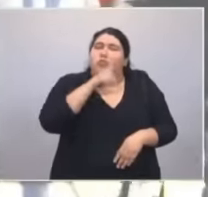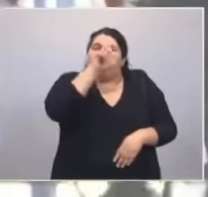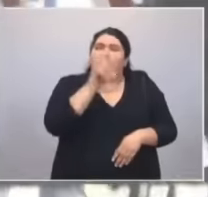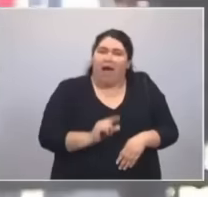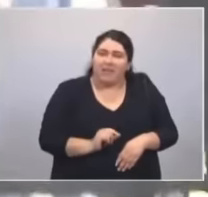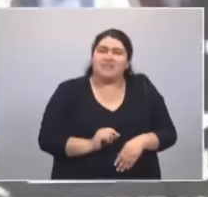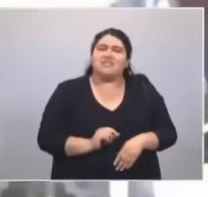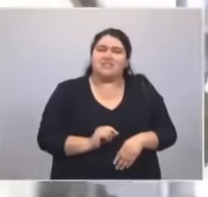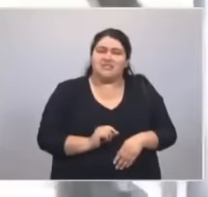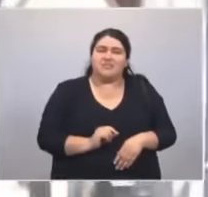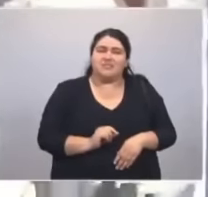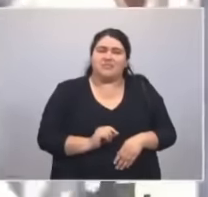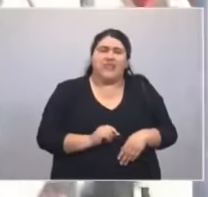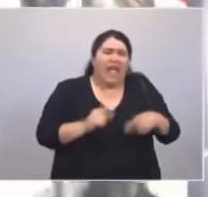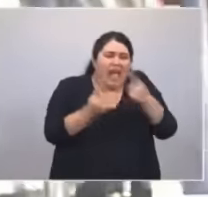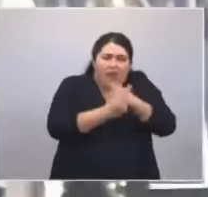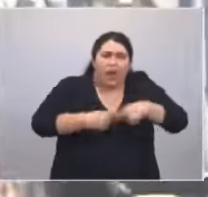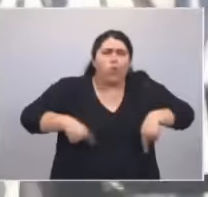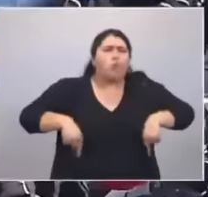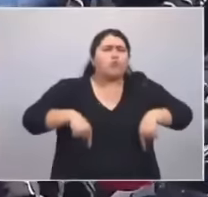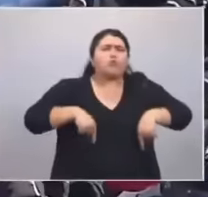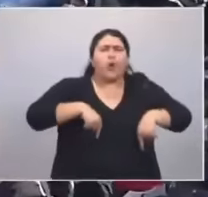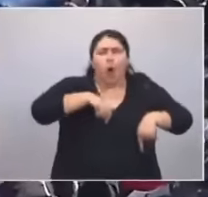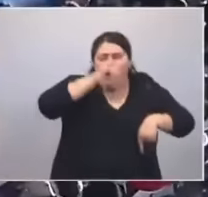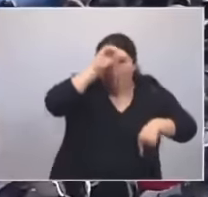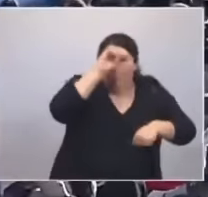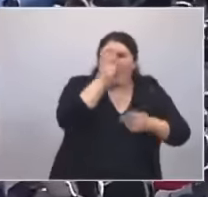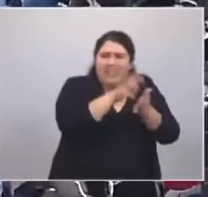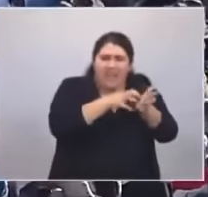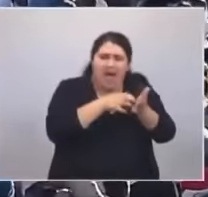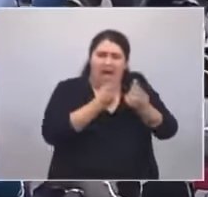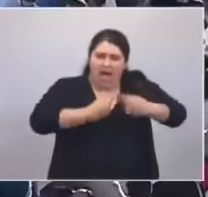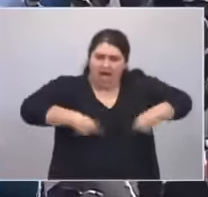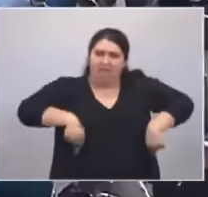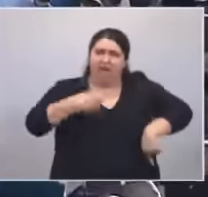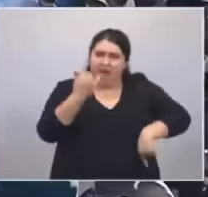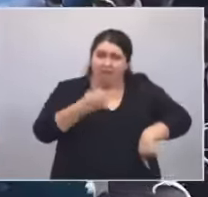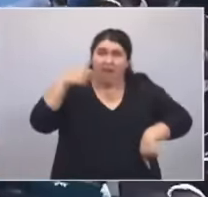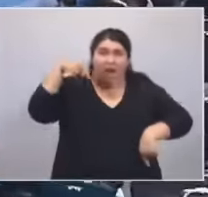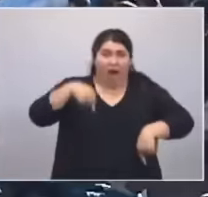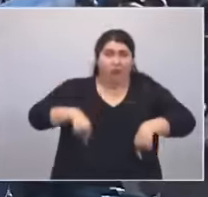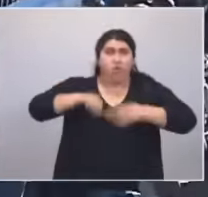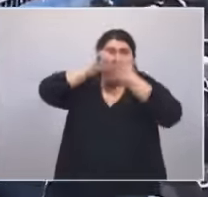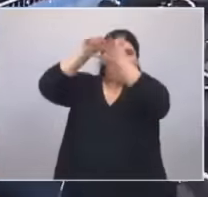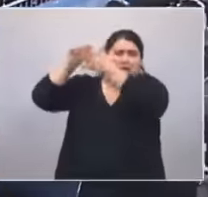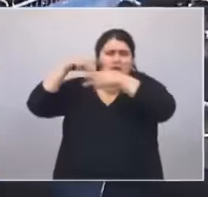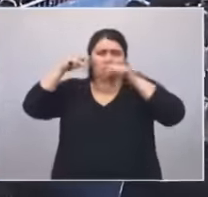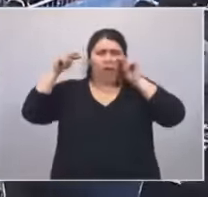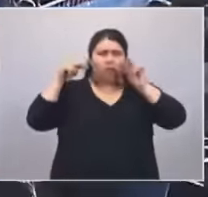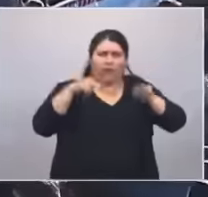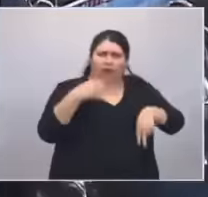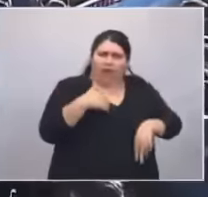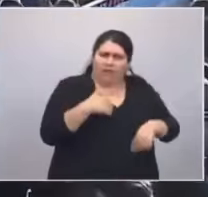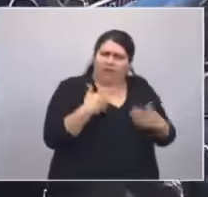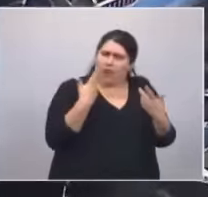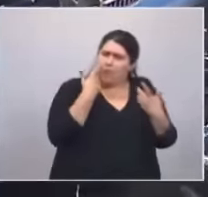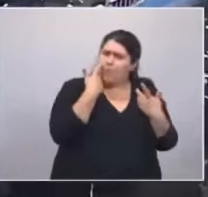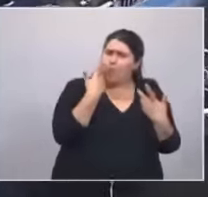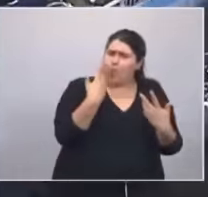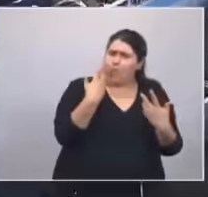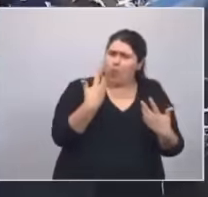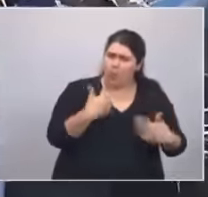que tiene recursos minerales, que hoy el mundo mira con admiración y necesidad.